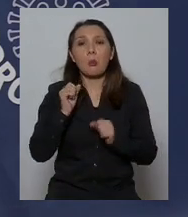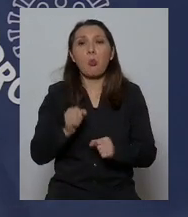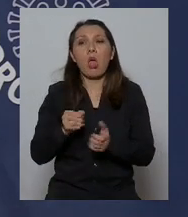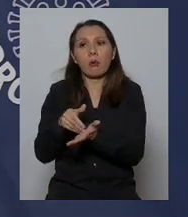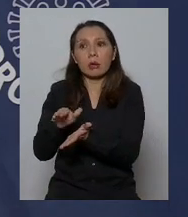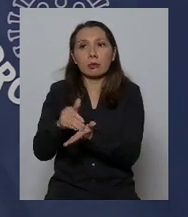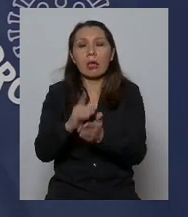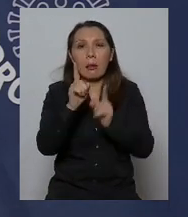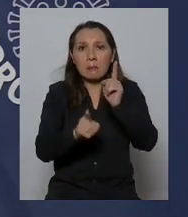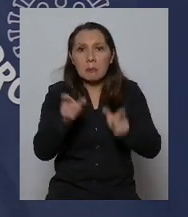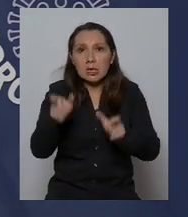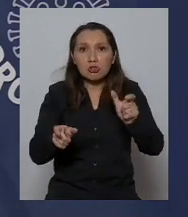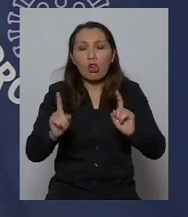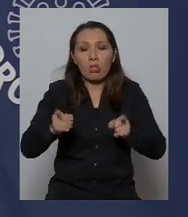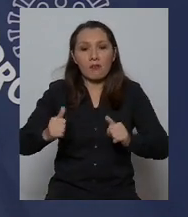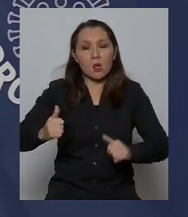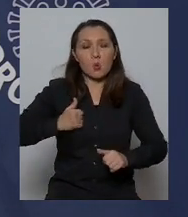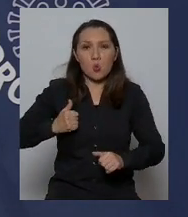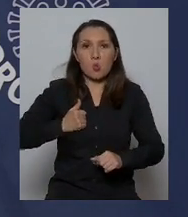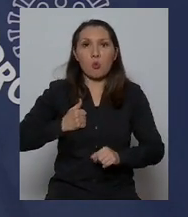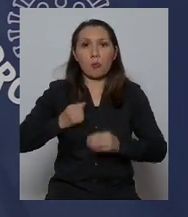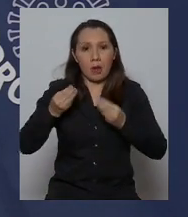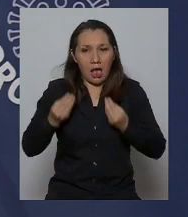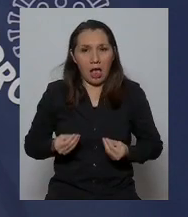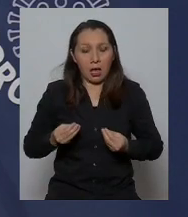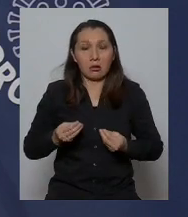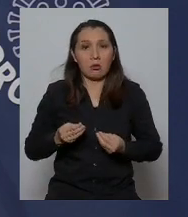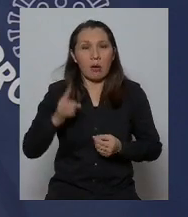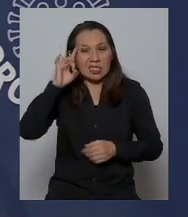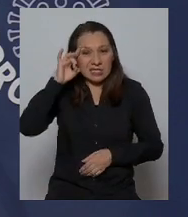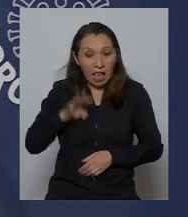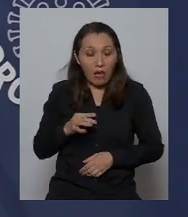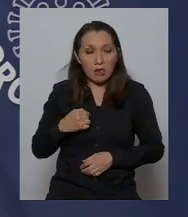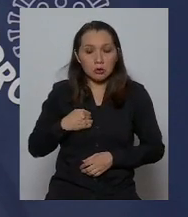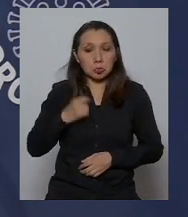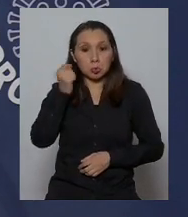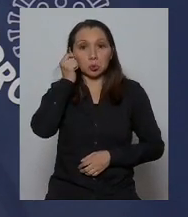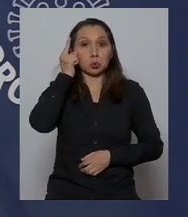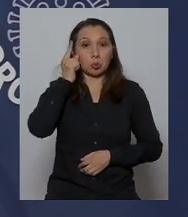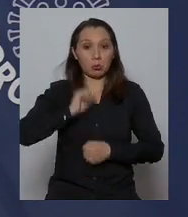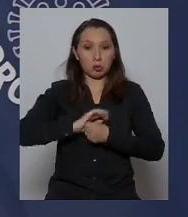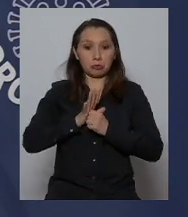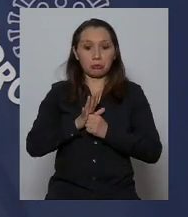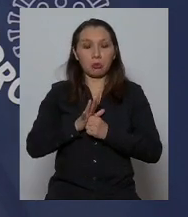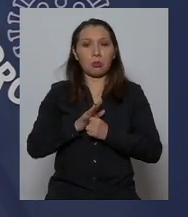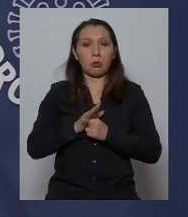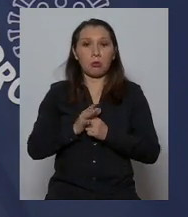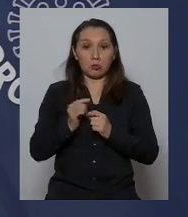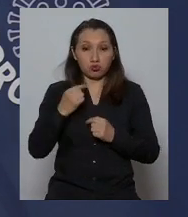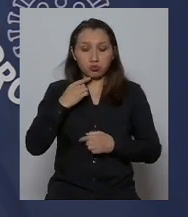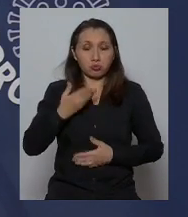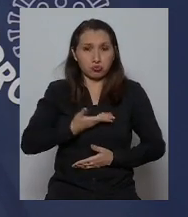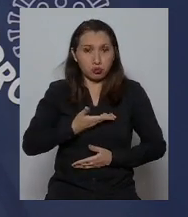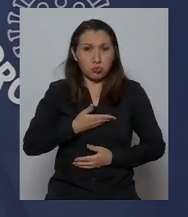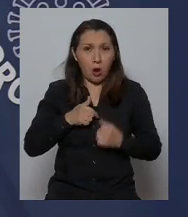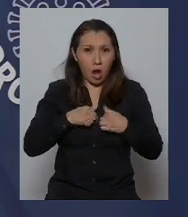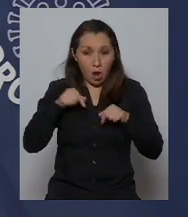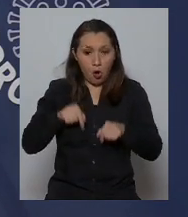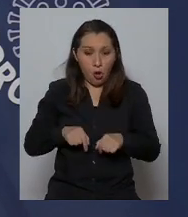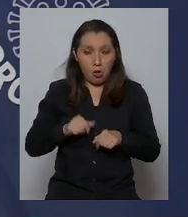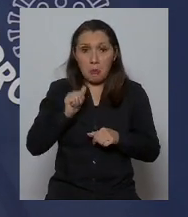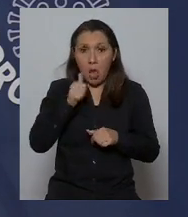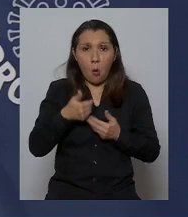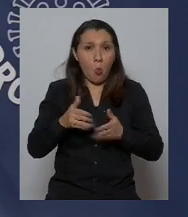disuadir efectivamente que las personas que se saben infectadas por coronavirus hoy